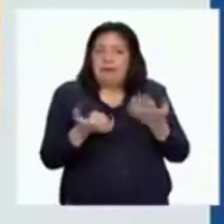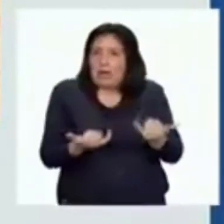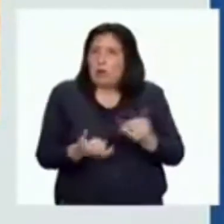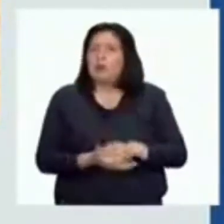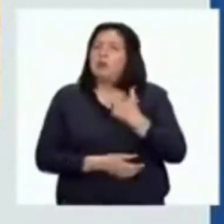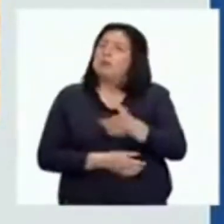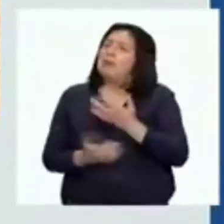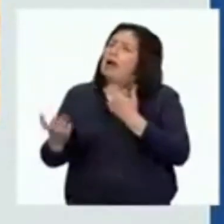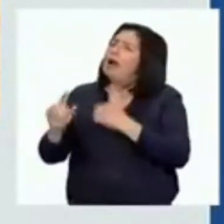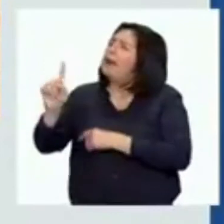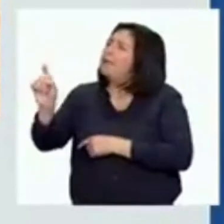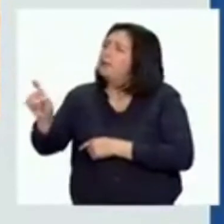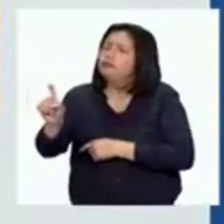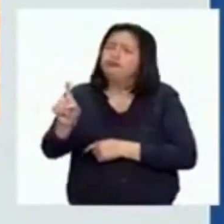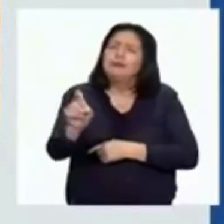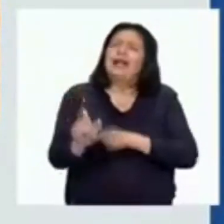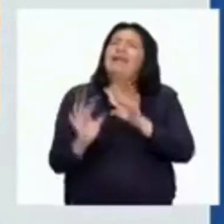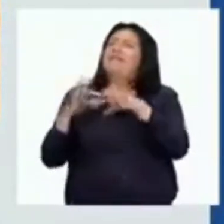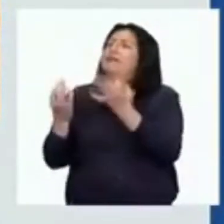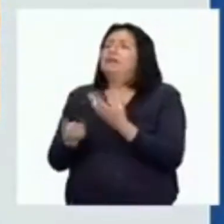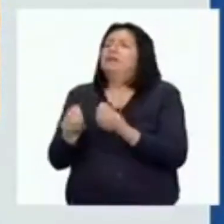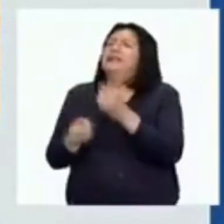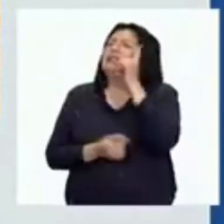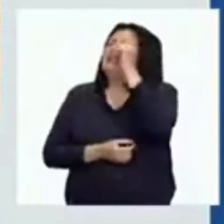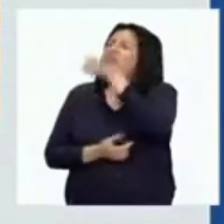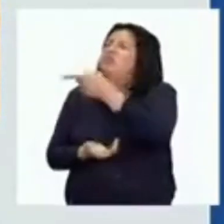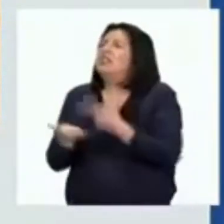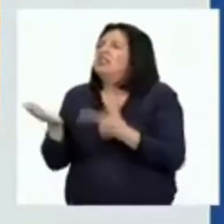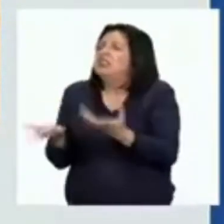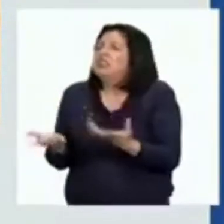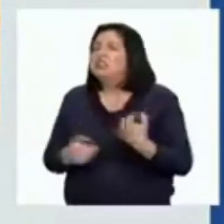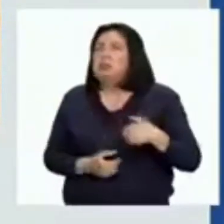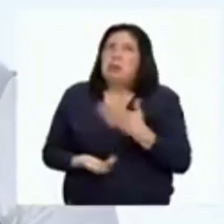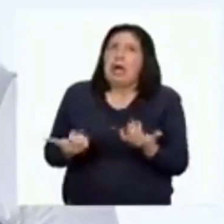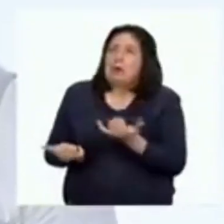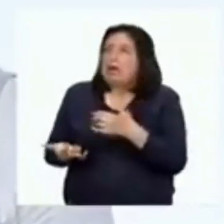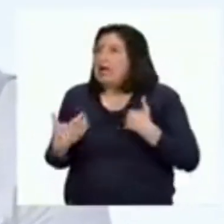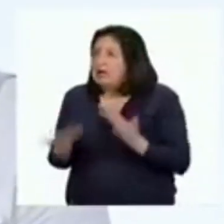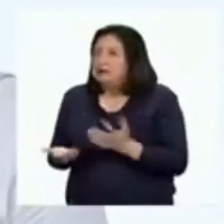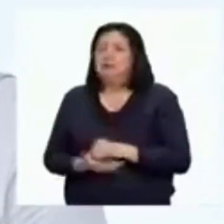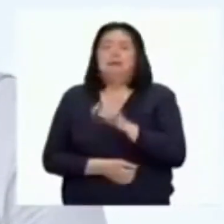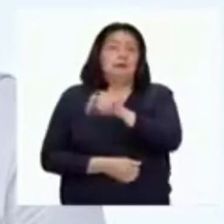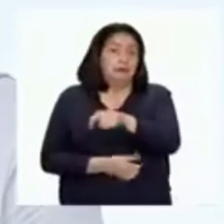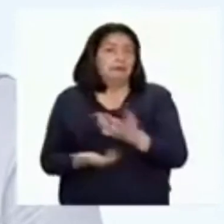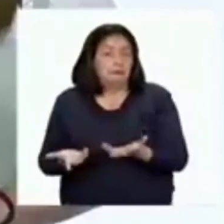una entrevista a nuestra familia sobre las dificultades que podemos estar enfrentando. Para realizar esta entrevista les